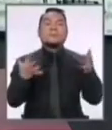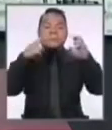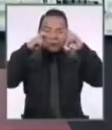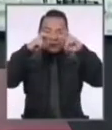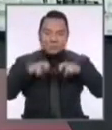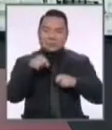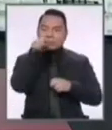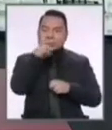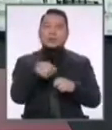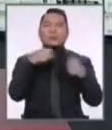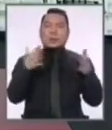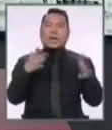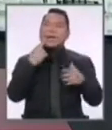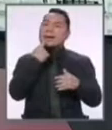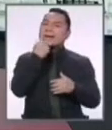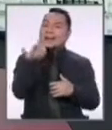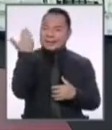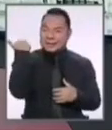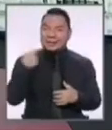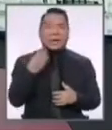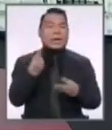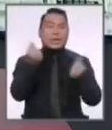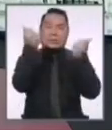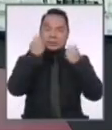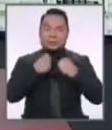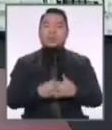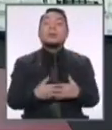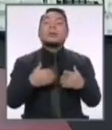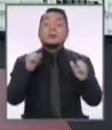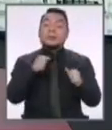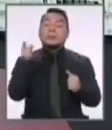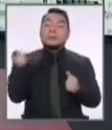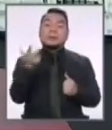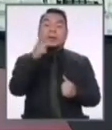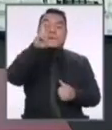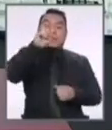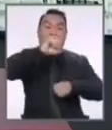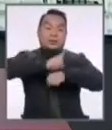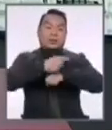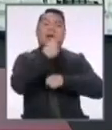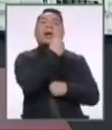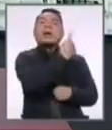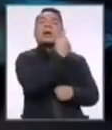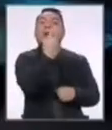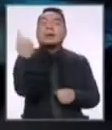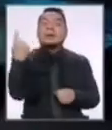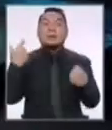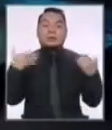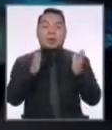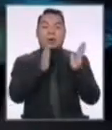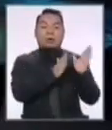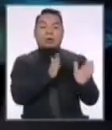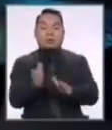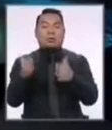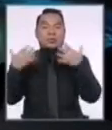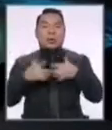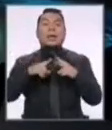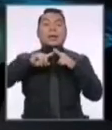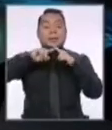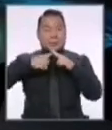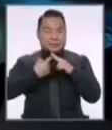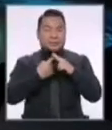Repasando lo que habíamos señalado rápidamente, vamos a darle 30 segundos a cada uno, ya el orden está establecido.